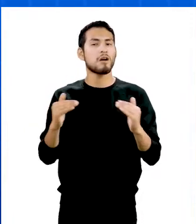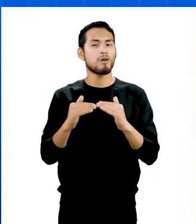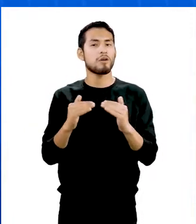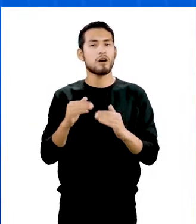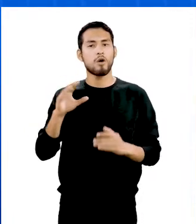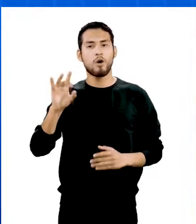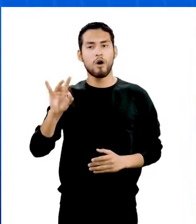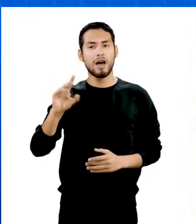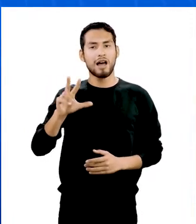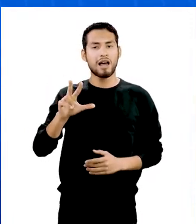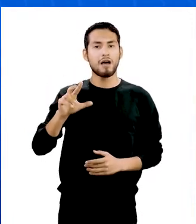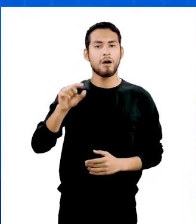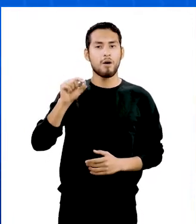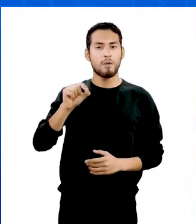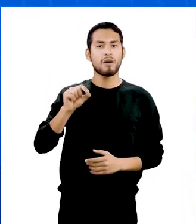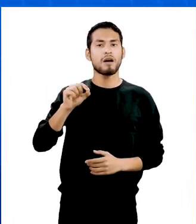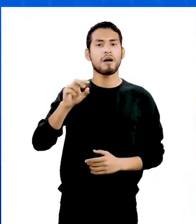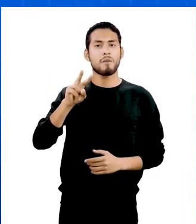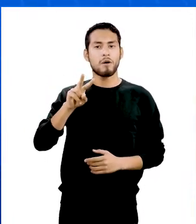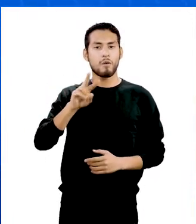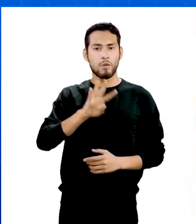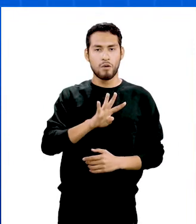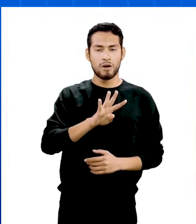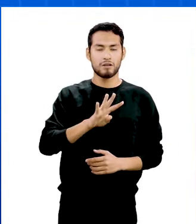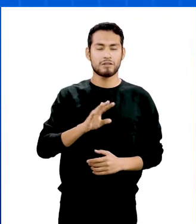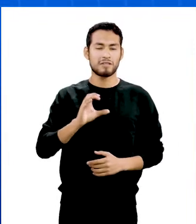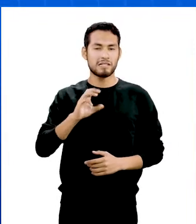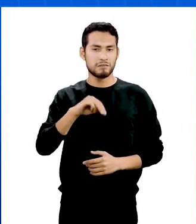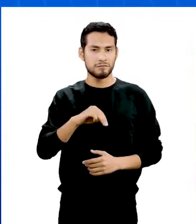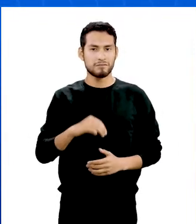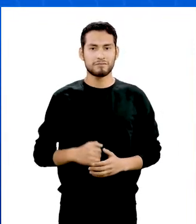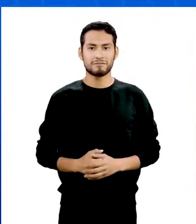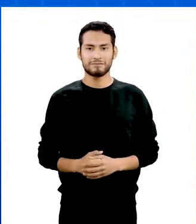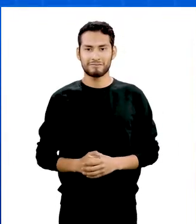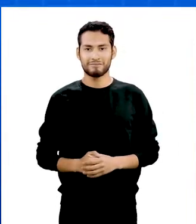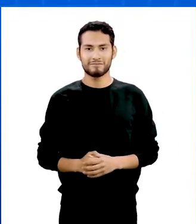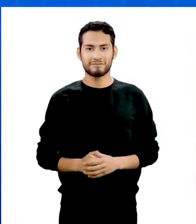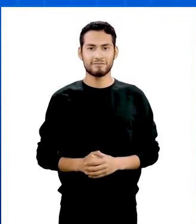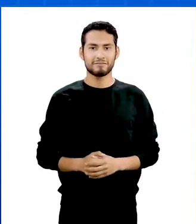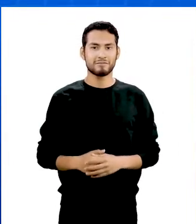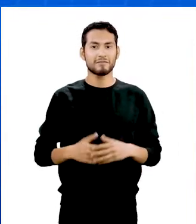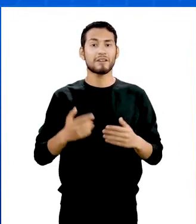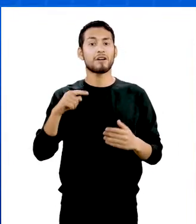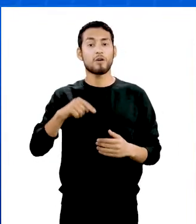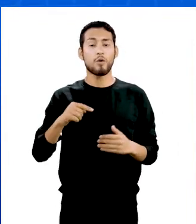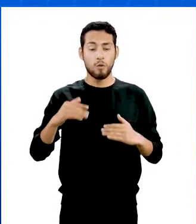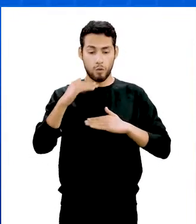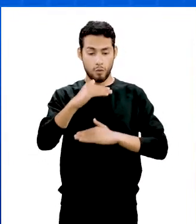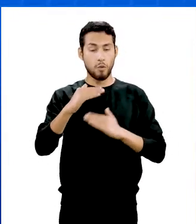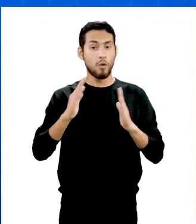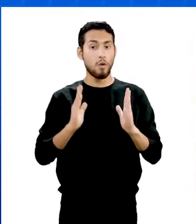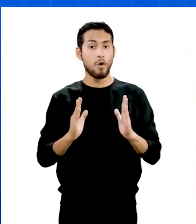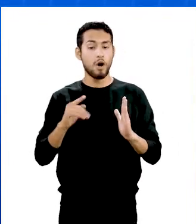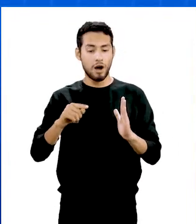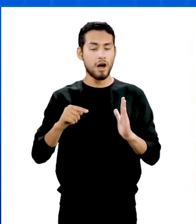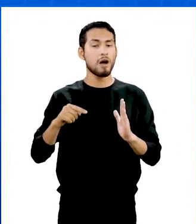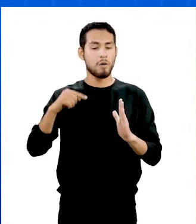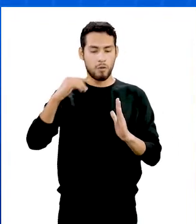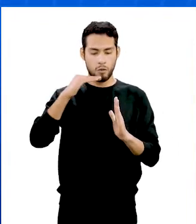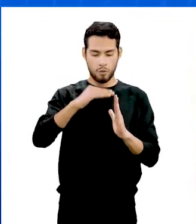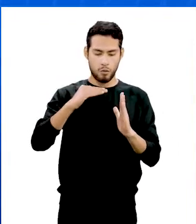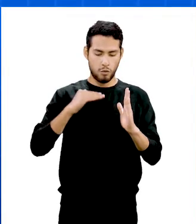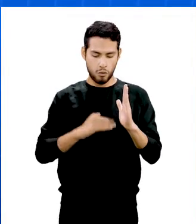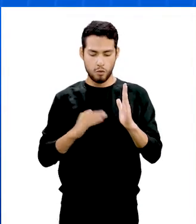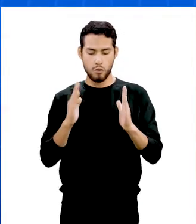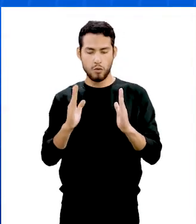igual a 83,24 centímetros. En cuanto al perímetro de un cuadrado, no es otro